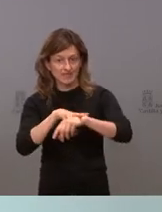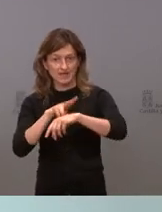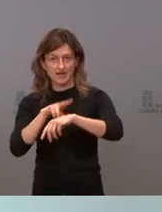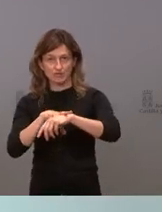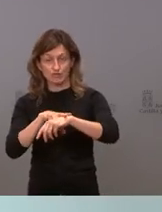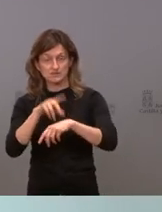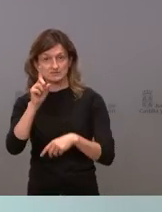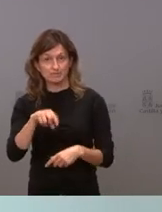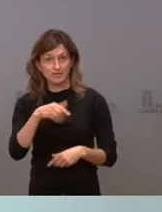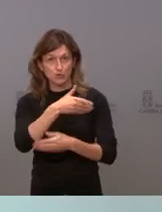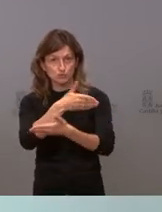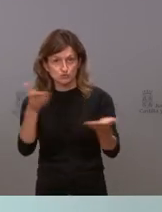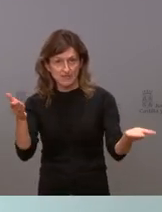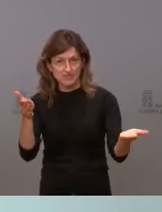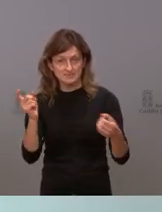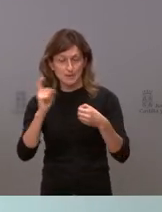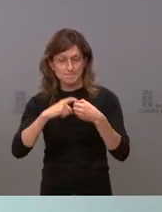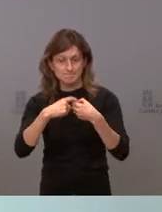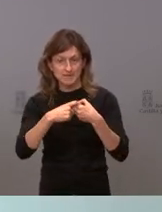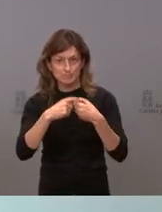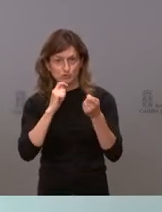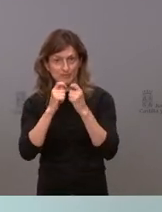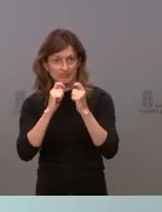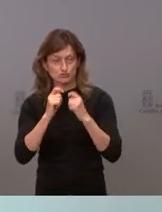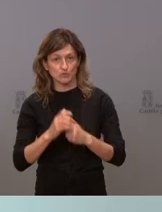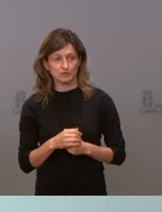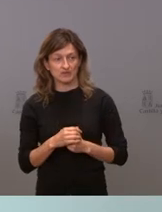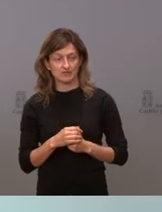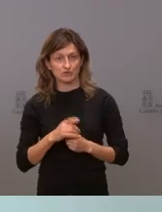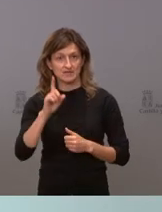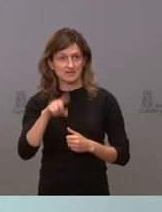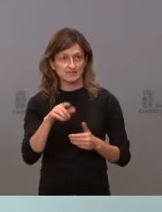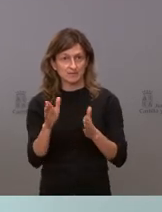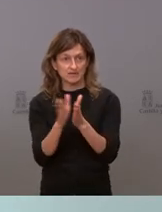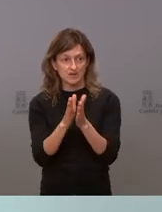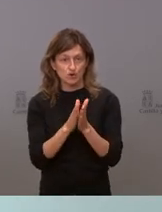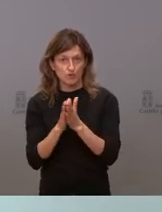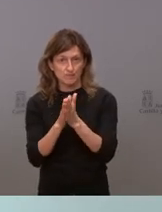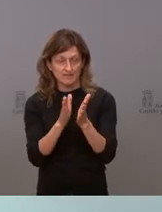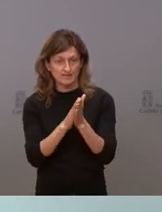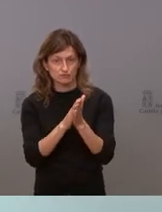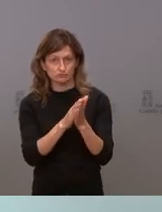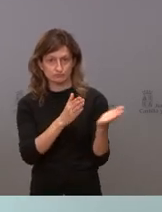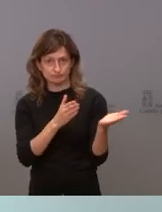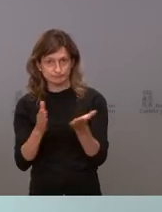y también a todos ustedes los miembros de los medios de comunicación y sus compañeros que acudirán allí